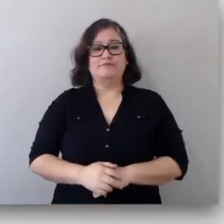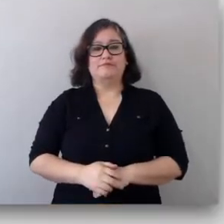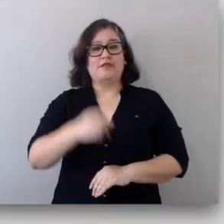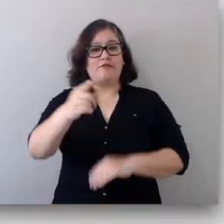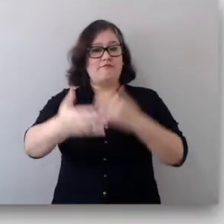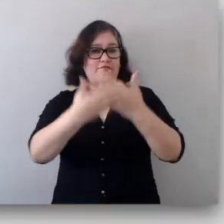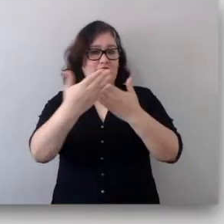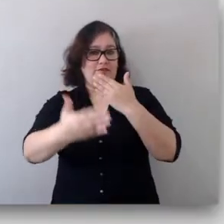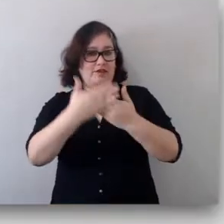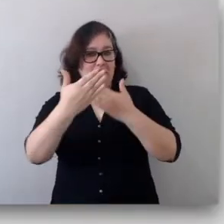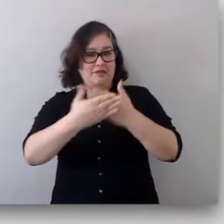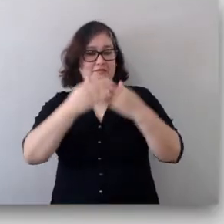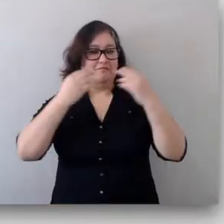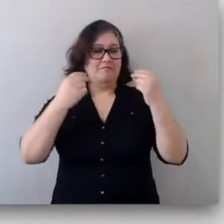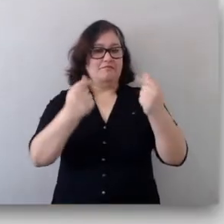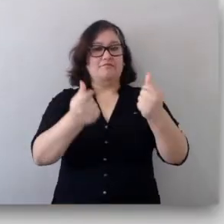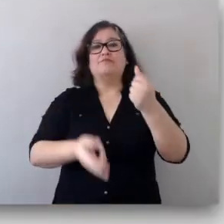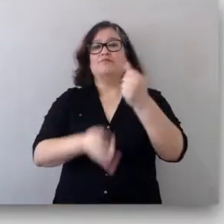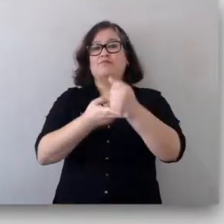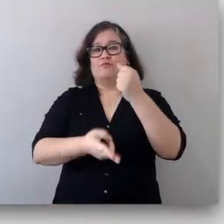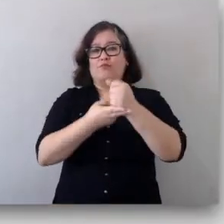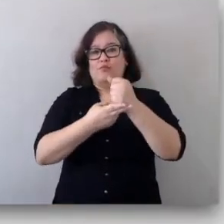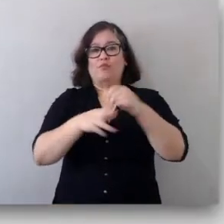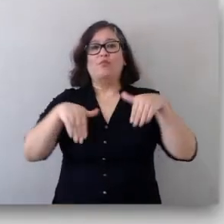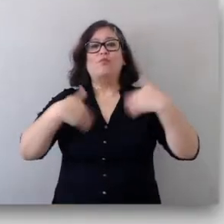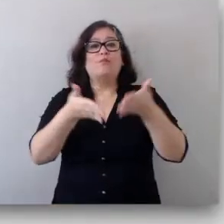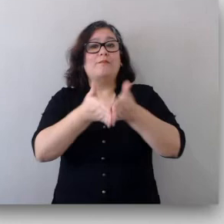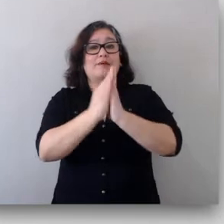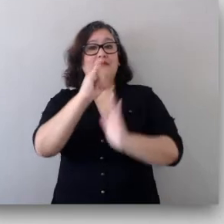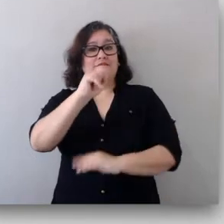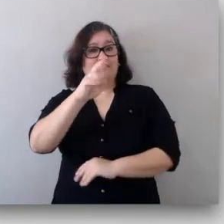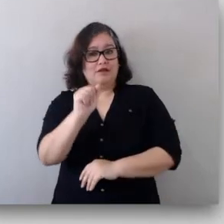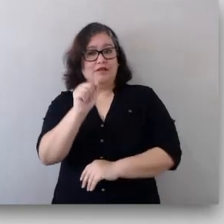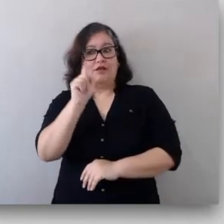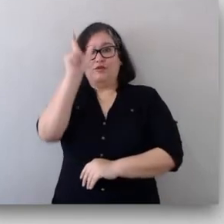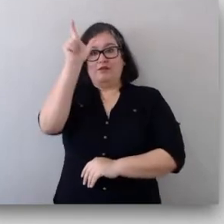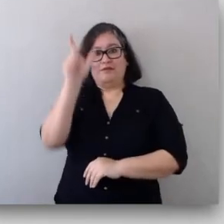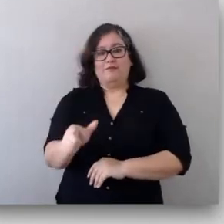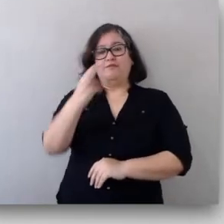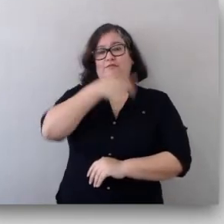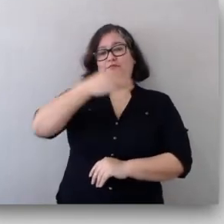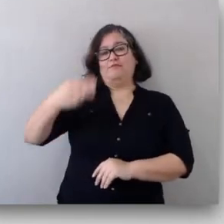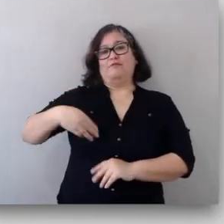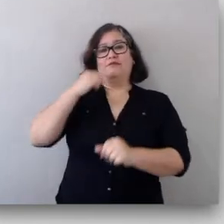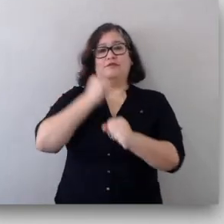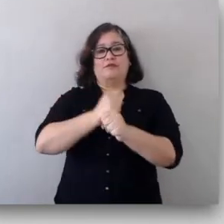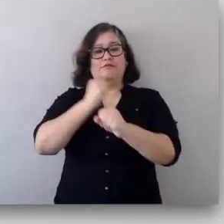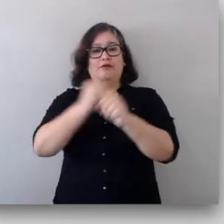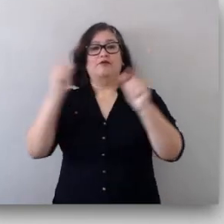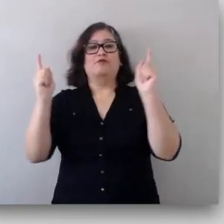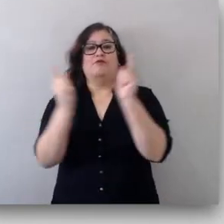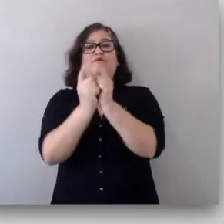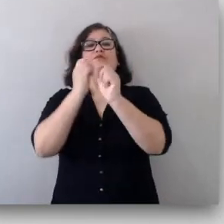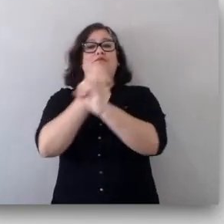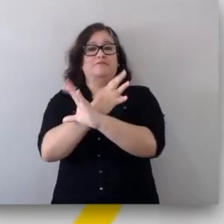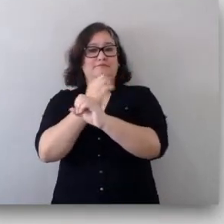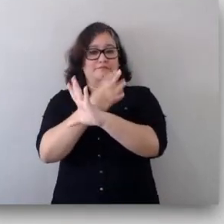Así de fácil, rápido y seguro, puedes sacar tu cita y ser atendido por nuestros consultores especialistas.